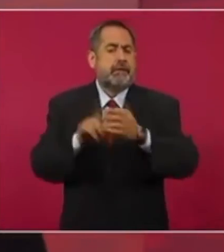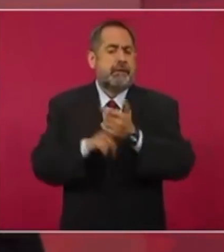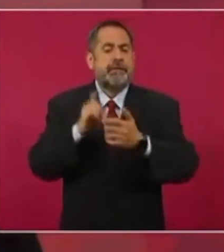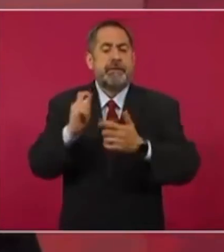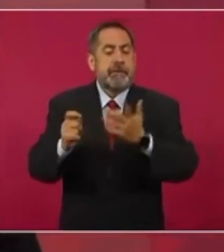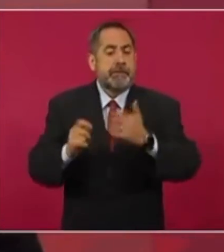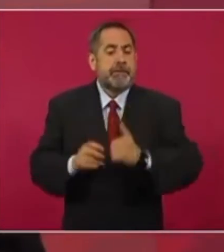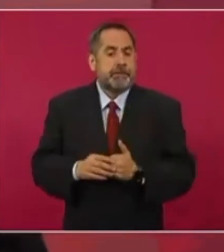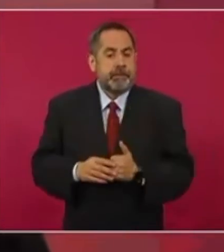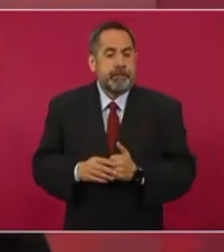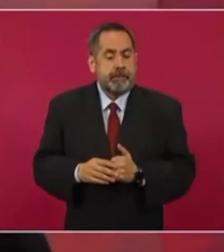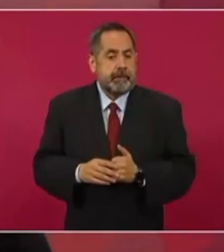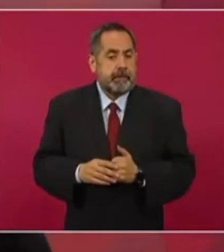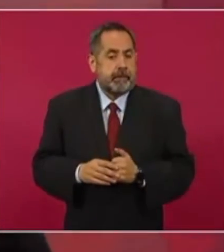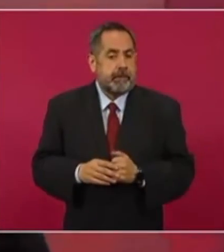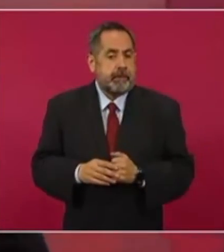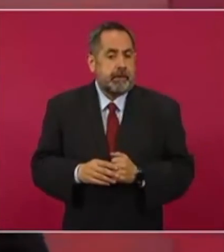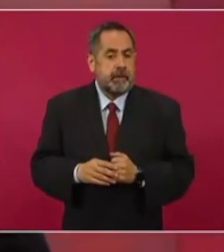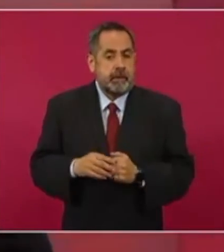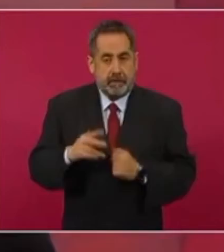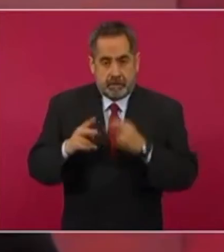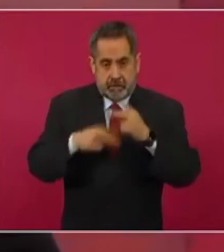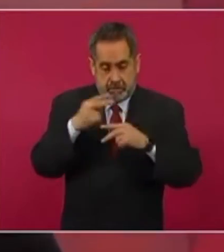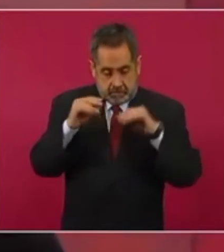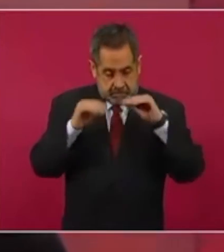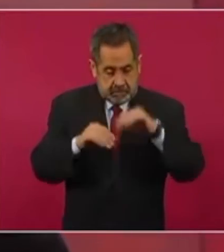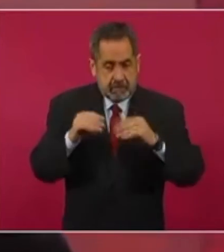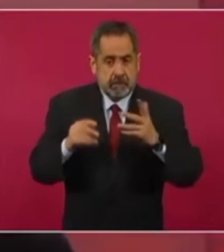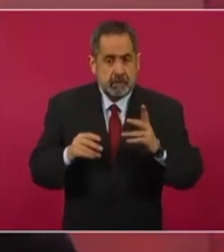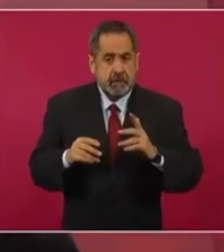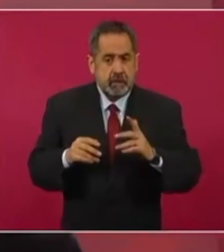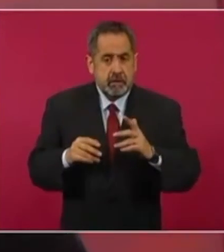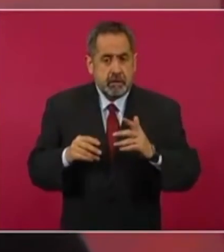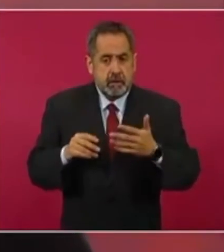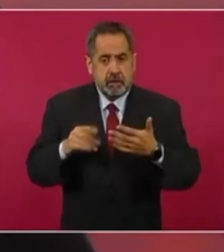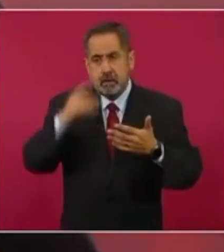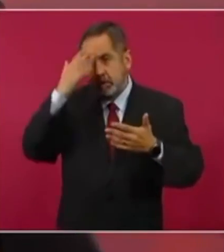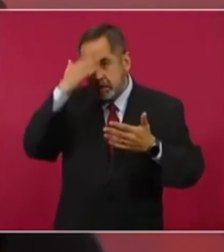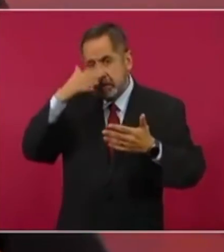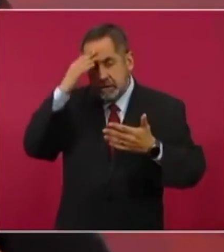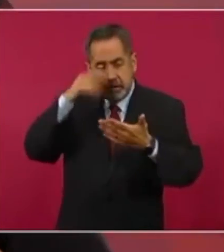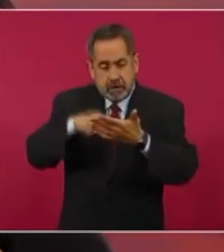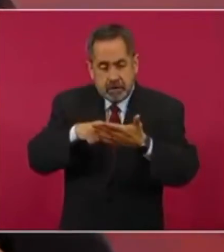vaya sabiendo